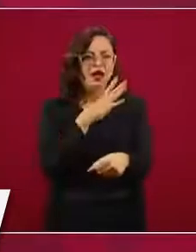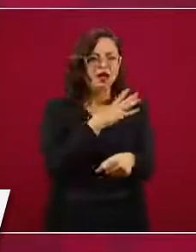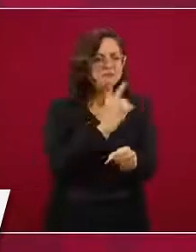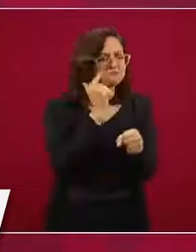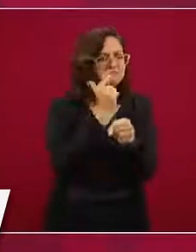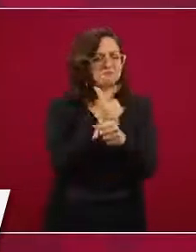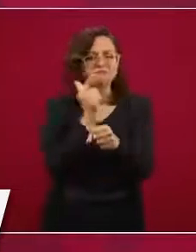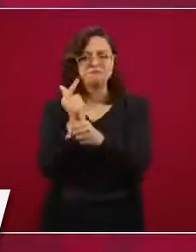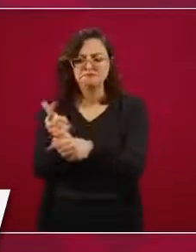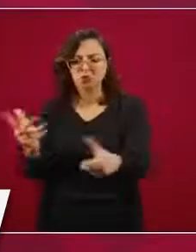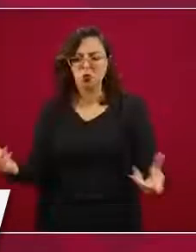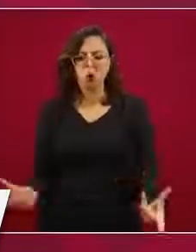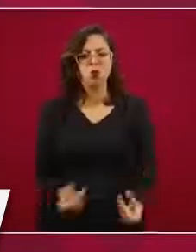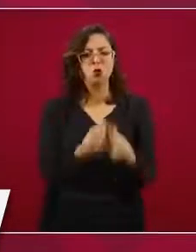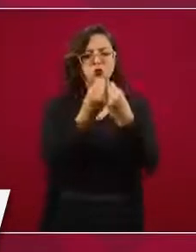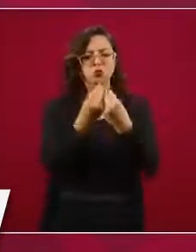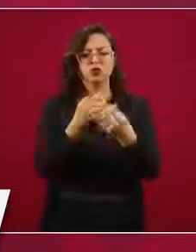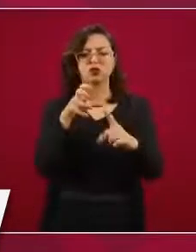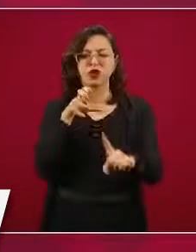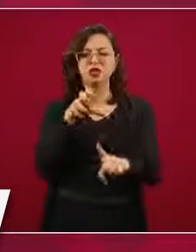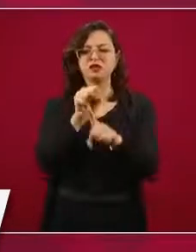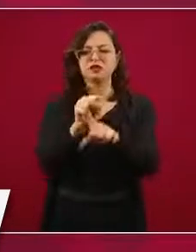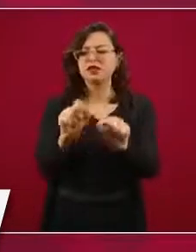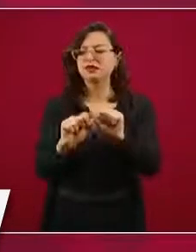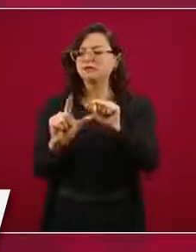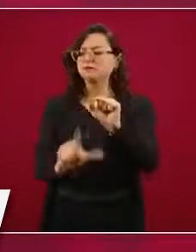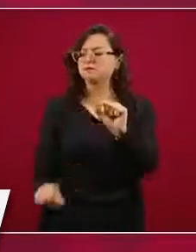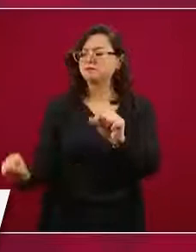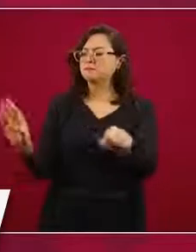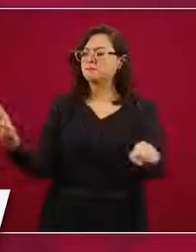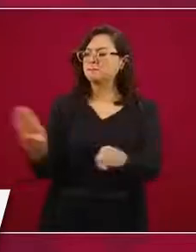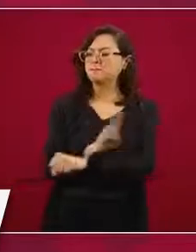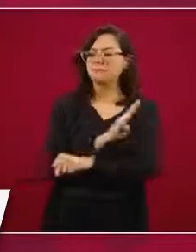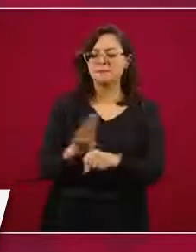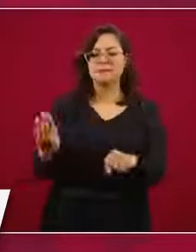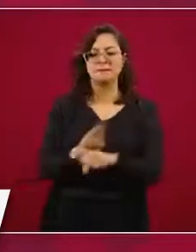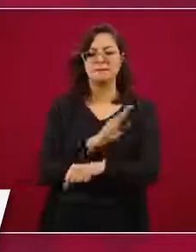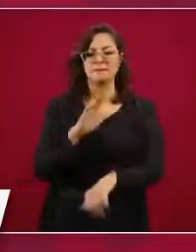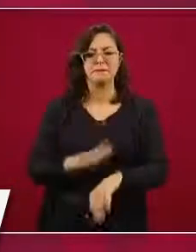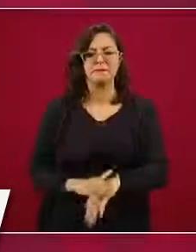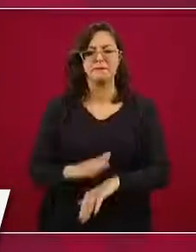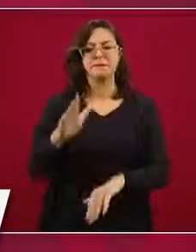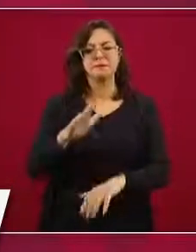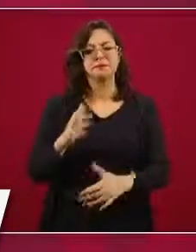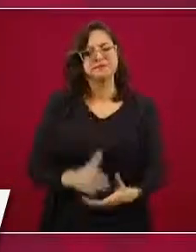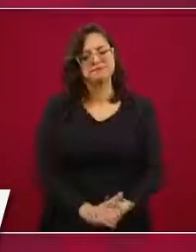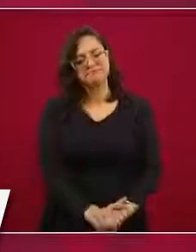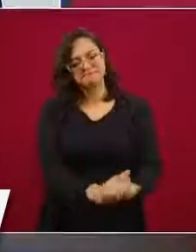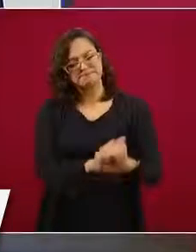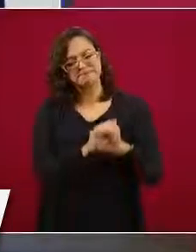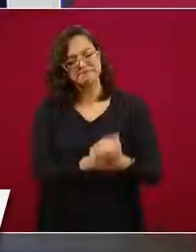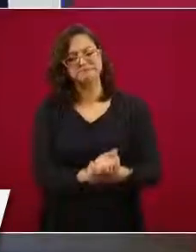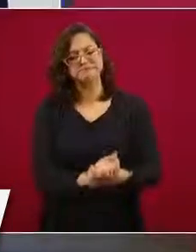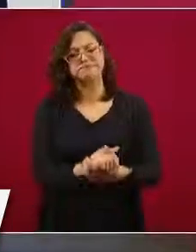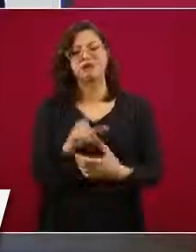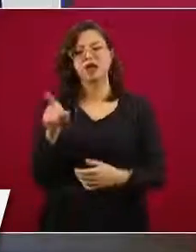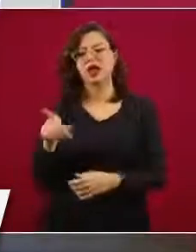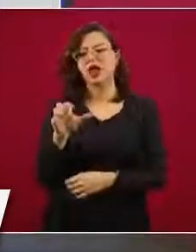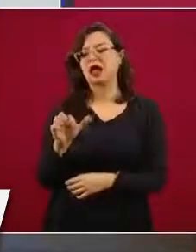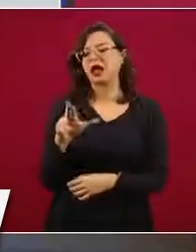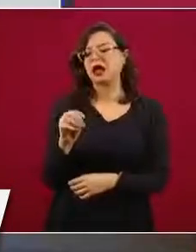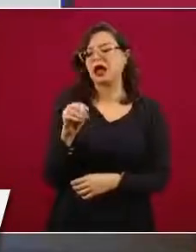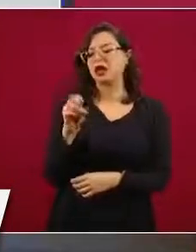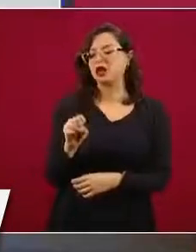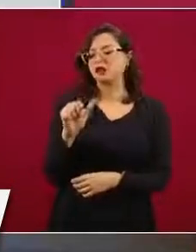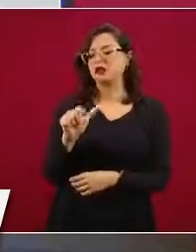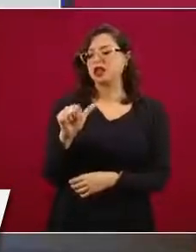mayores beneficios para los mexicanos. Le envío un cordial saludo. Carlos Alasar Lomelí, presidente del Consejo Coordinador